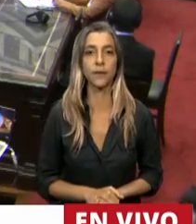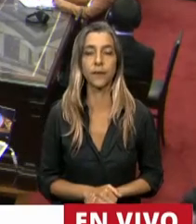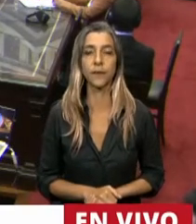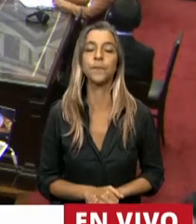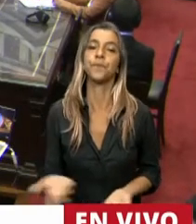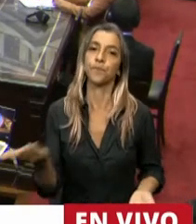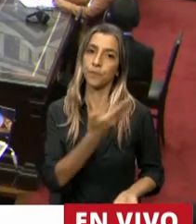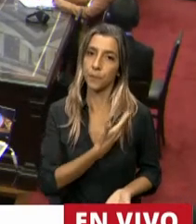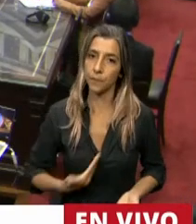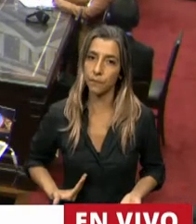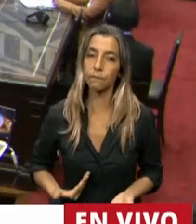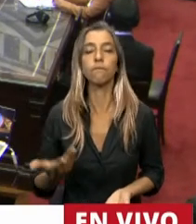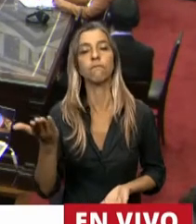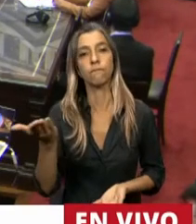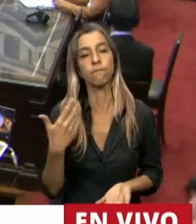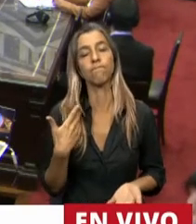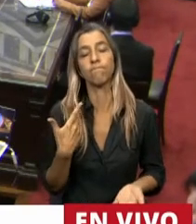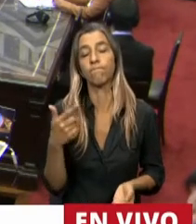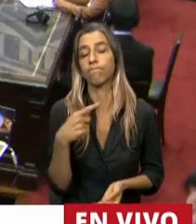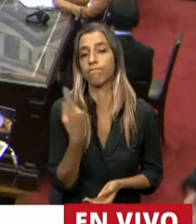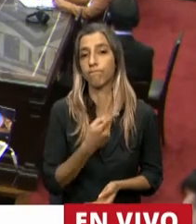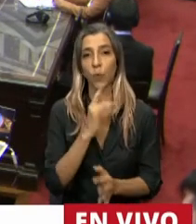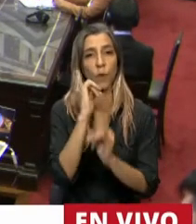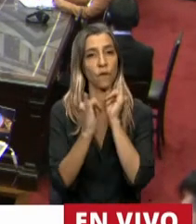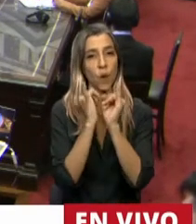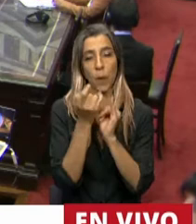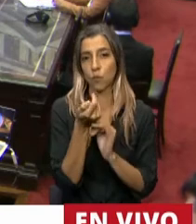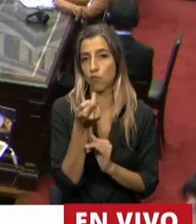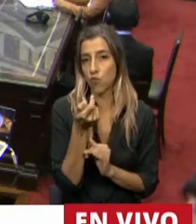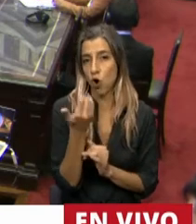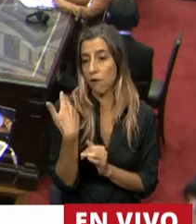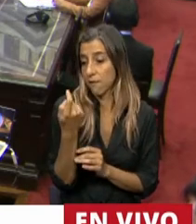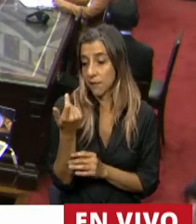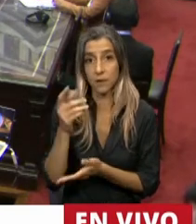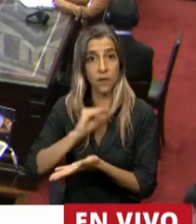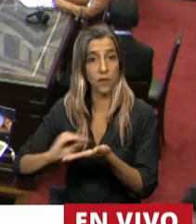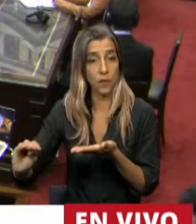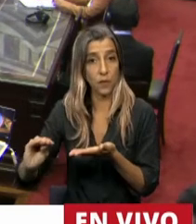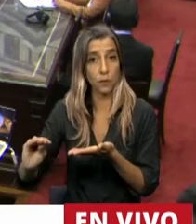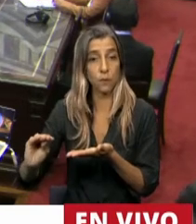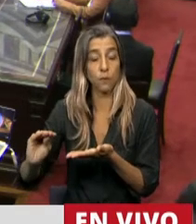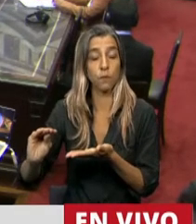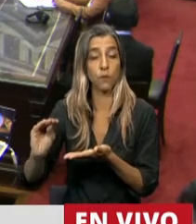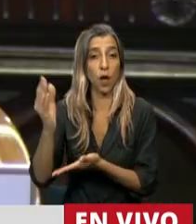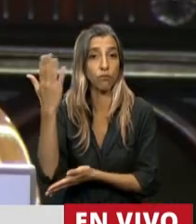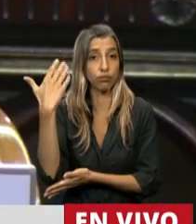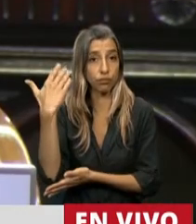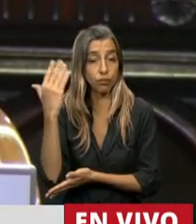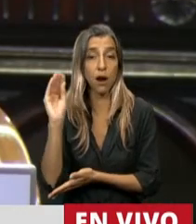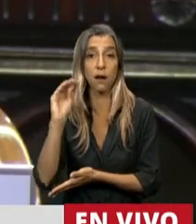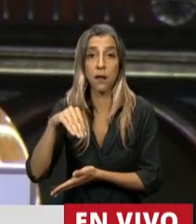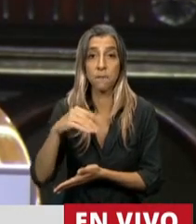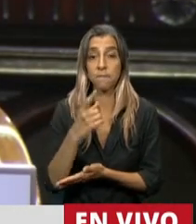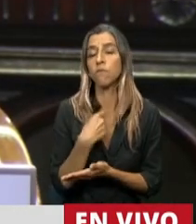Señor Presidente, con la poca información que tenemos y que acaba de completar el diputado preopinante, de la cual no